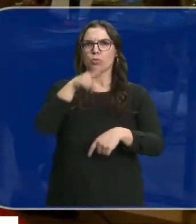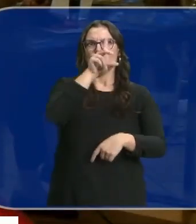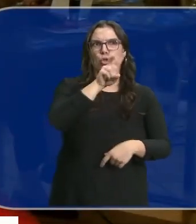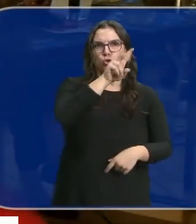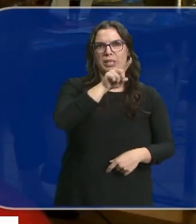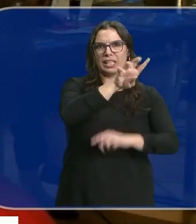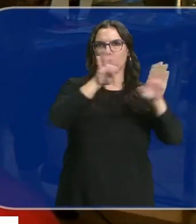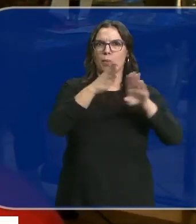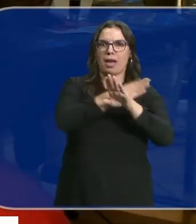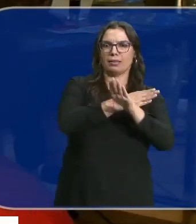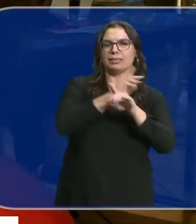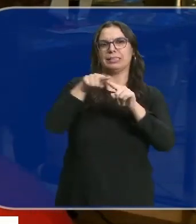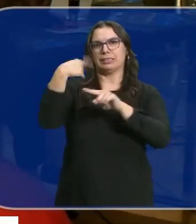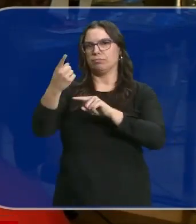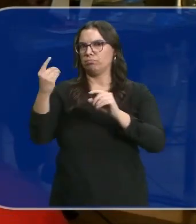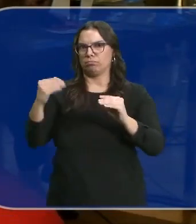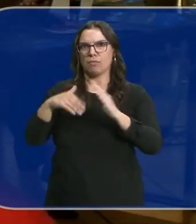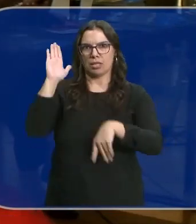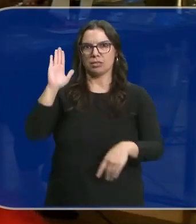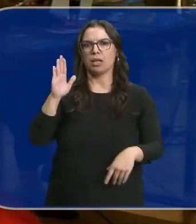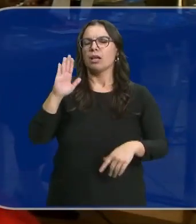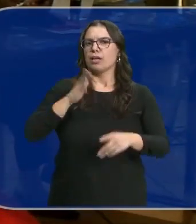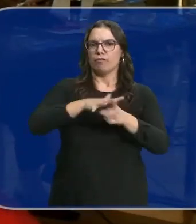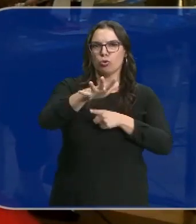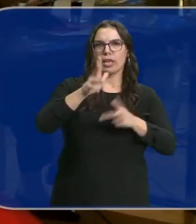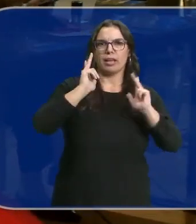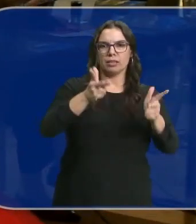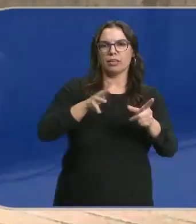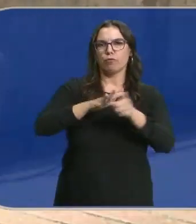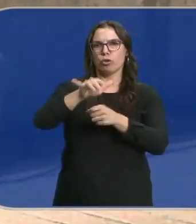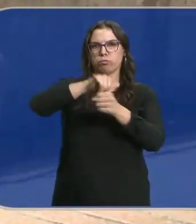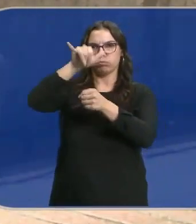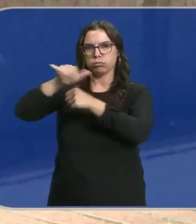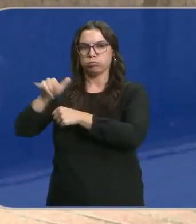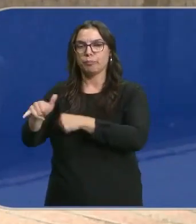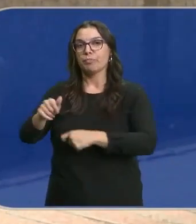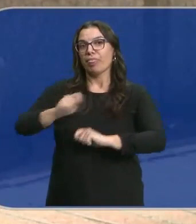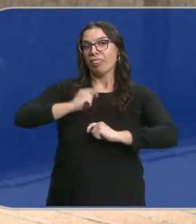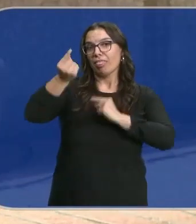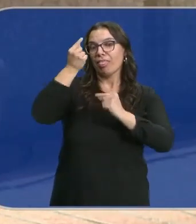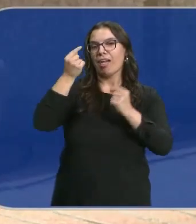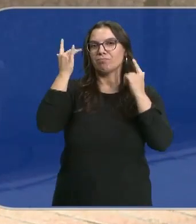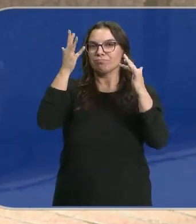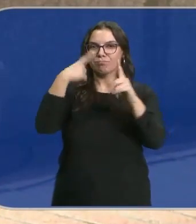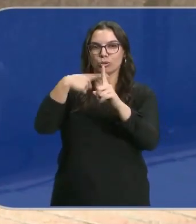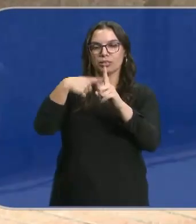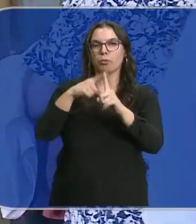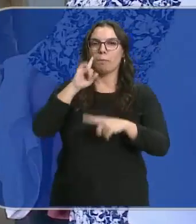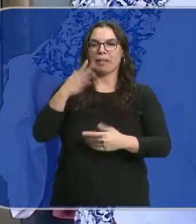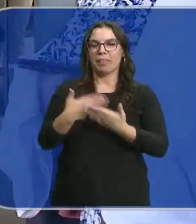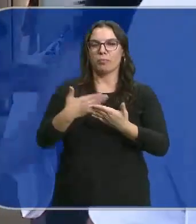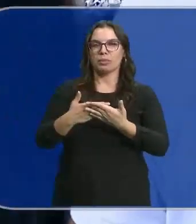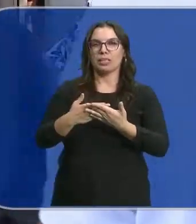2019, y ha afectado a todo, ha afectado al sector hotelero, ha afectado a las aerolíneas. Datos esperanzadores que demuestran que nos vamos